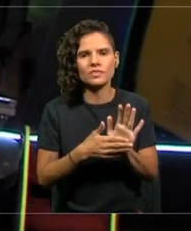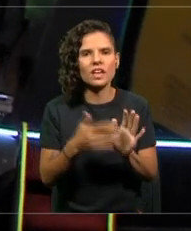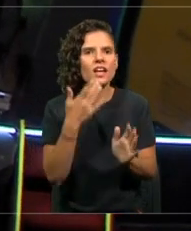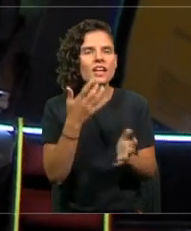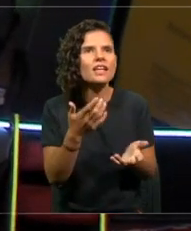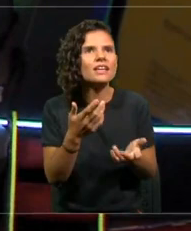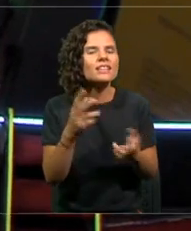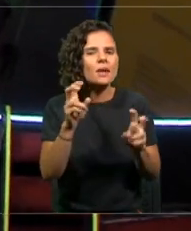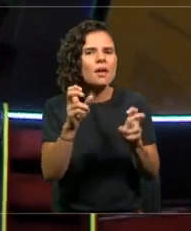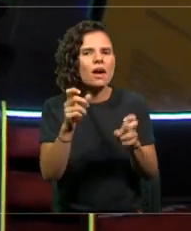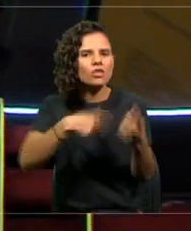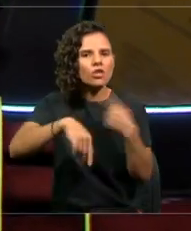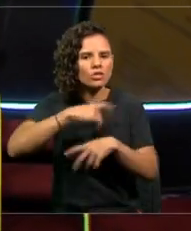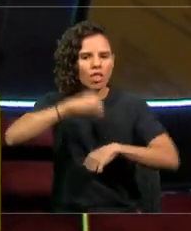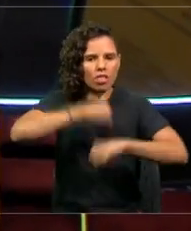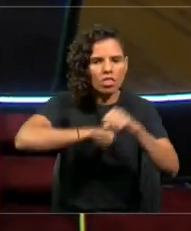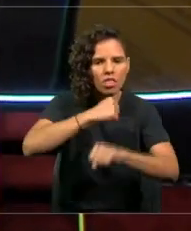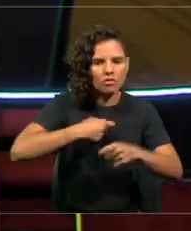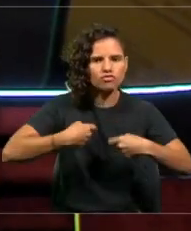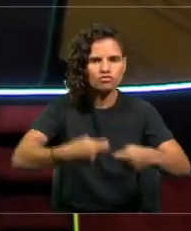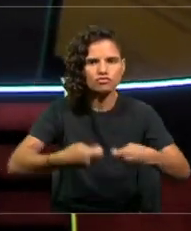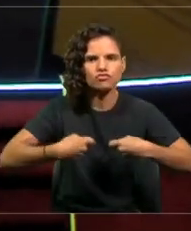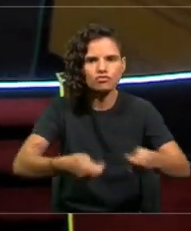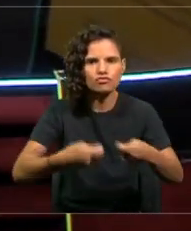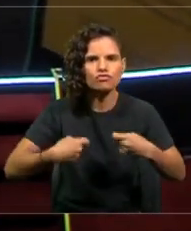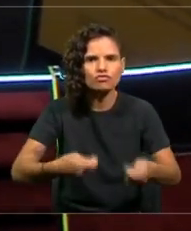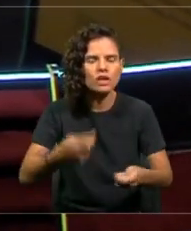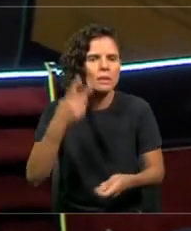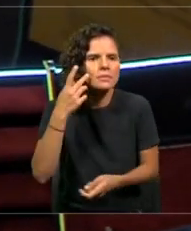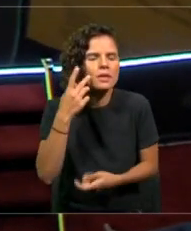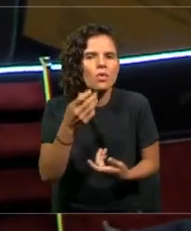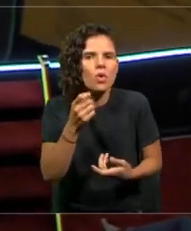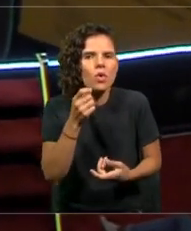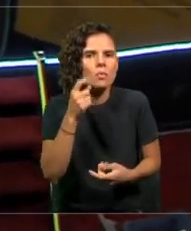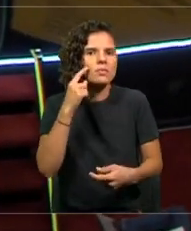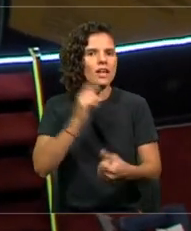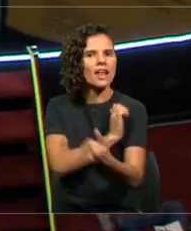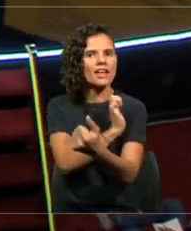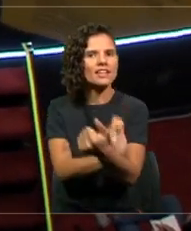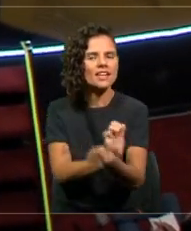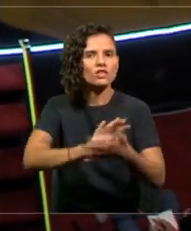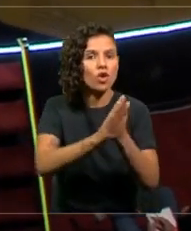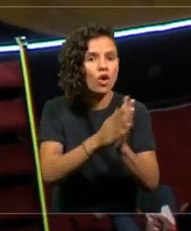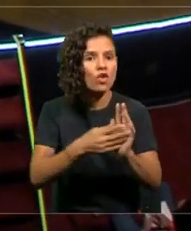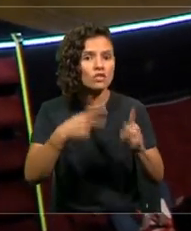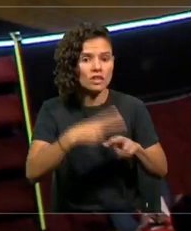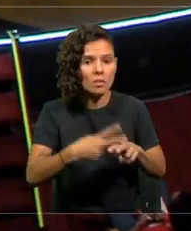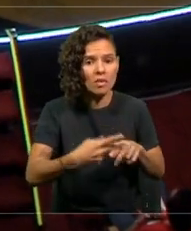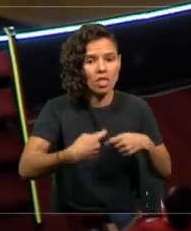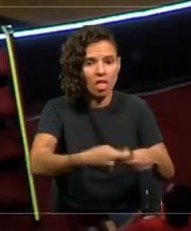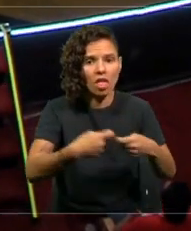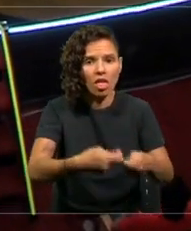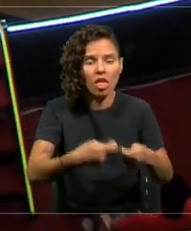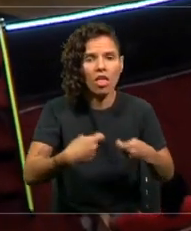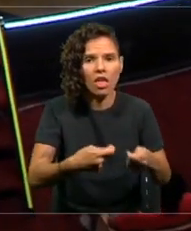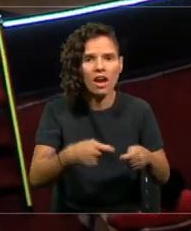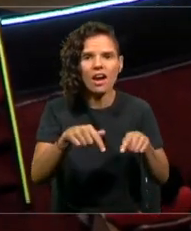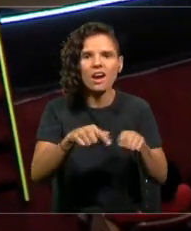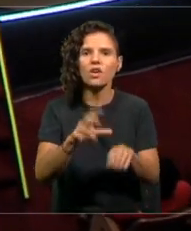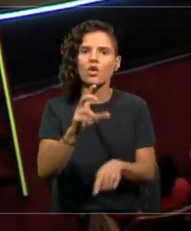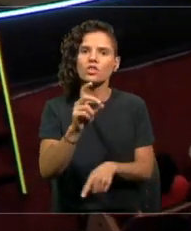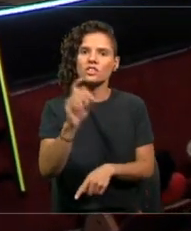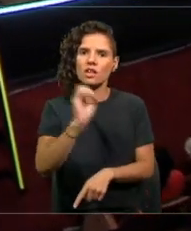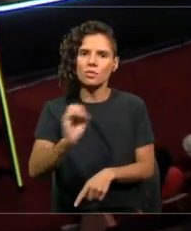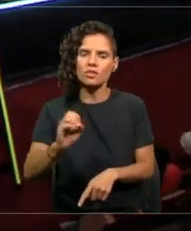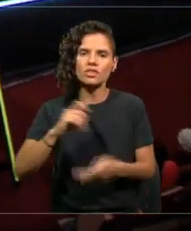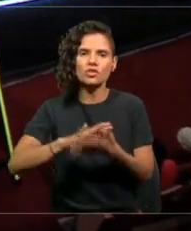es lo que estamos produciendo a raíz de todos los elementos de energía que estamos produciendo y consumiendo. El 80% de